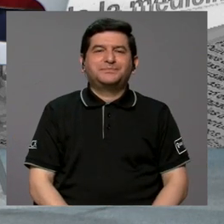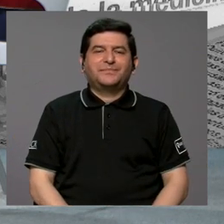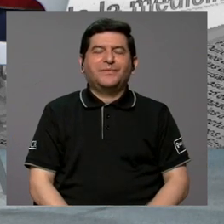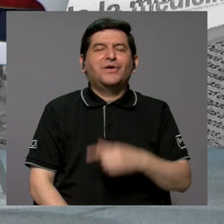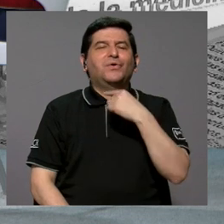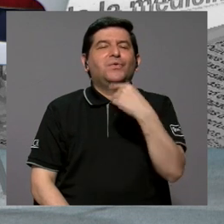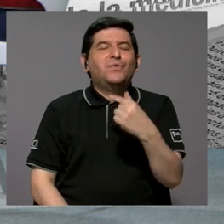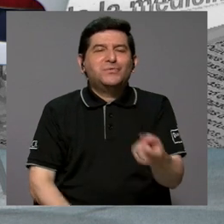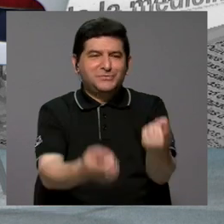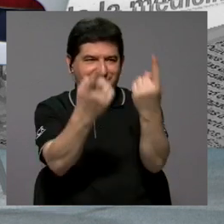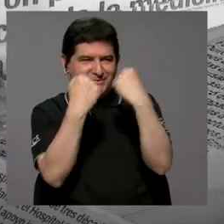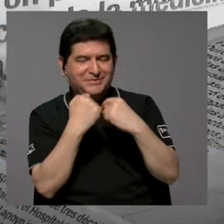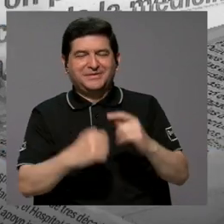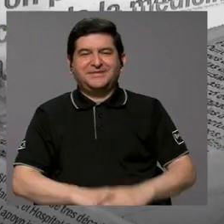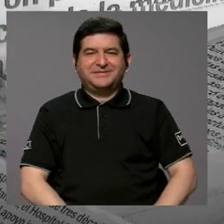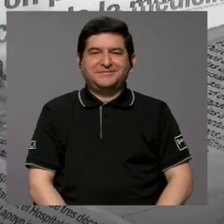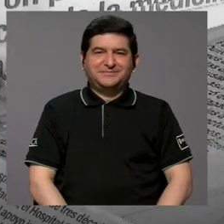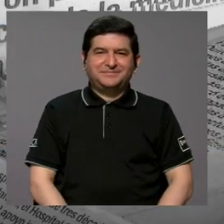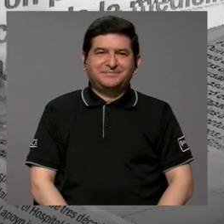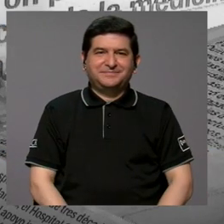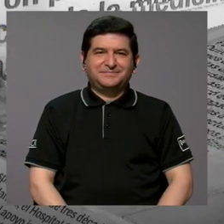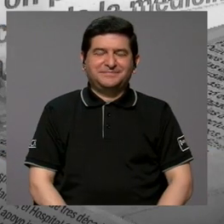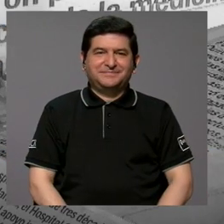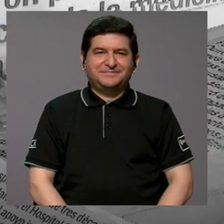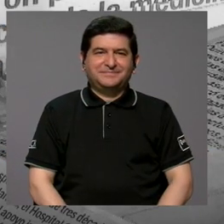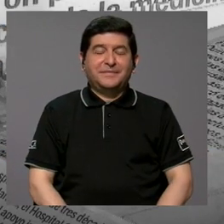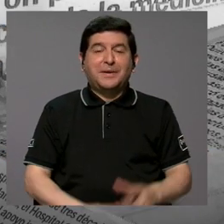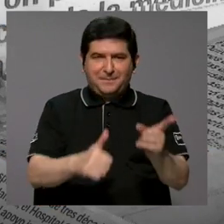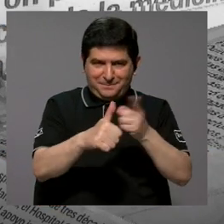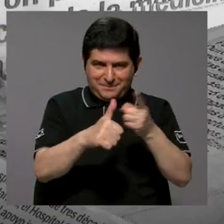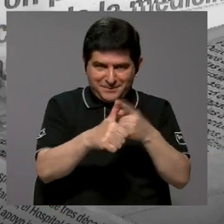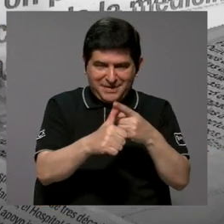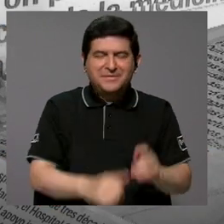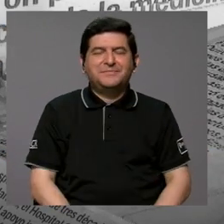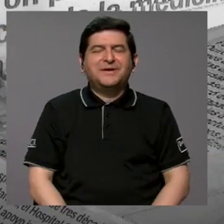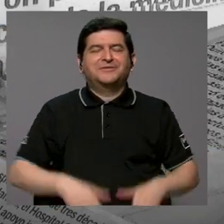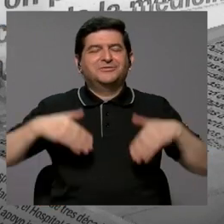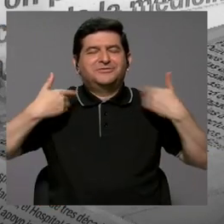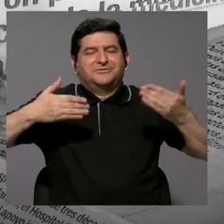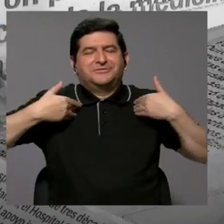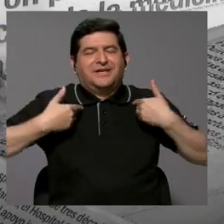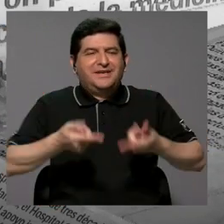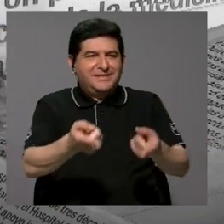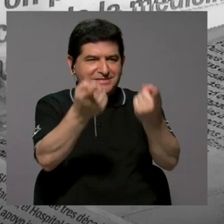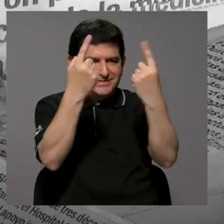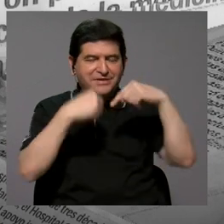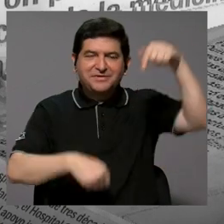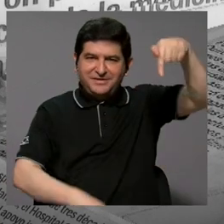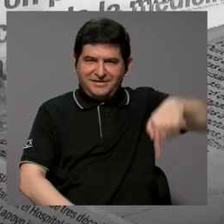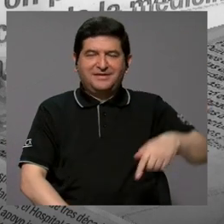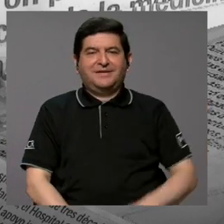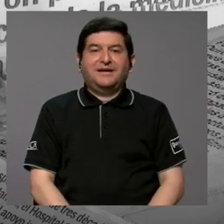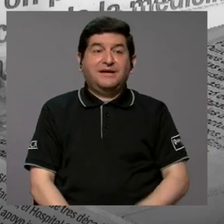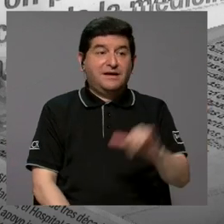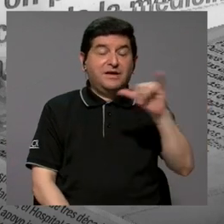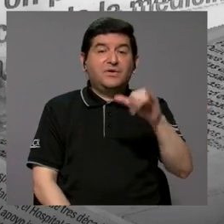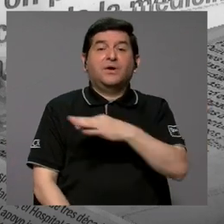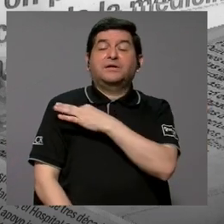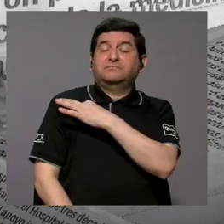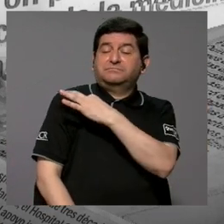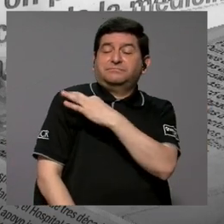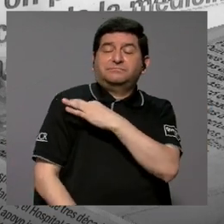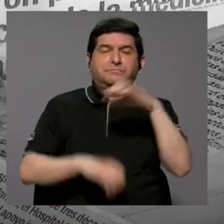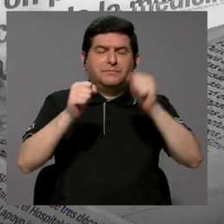Un gusto tenerla aquí. Correcto. Bueno, primero que todo encantada de poder estar aquí con ustedes y también por la